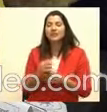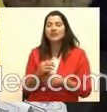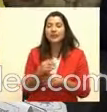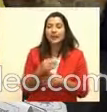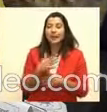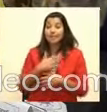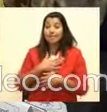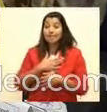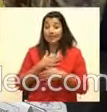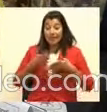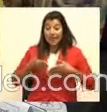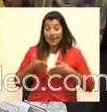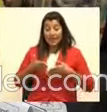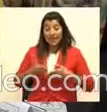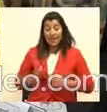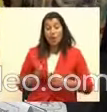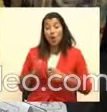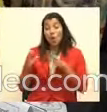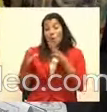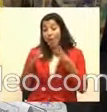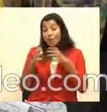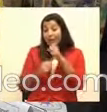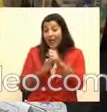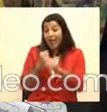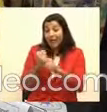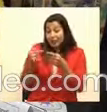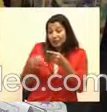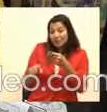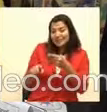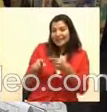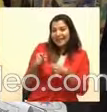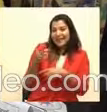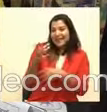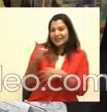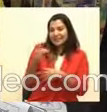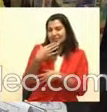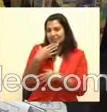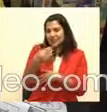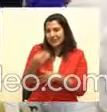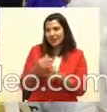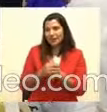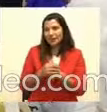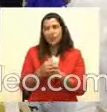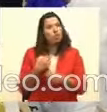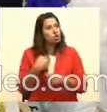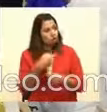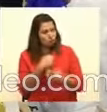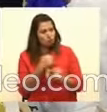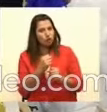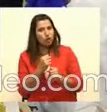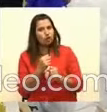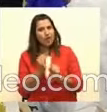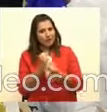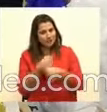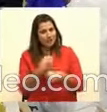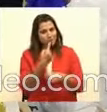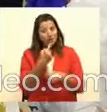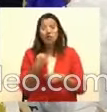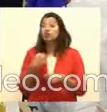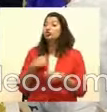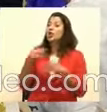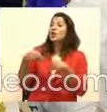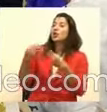hijo cumpleaños ahora es 18 de diciembre, así que voy a ver si. busca y ahí se las enviamos. Es más, le voy a poner el reto de,